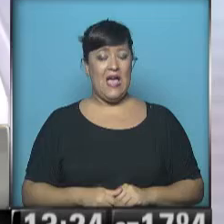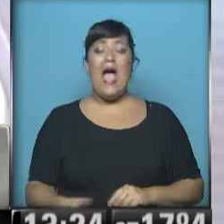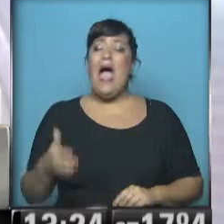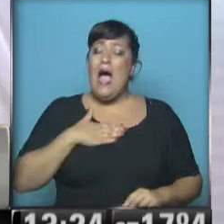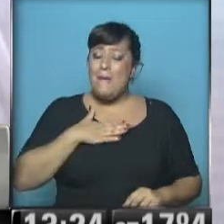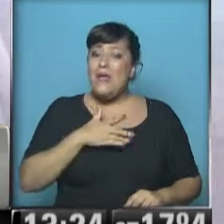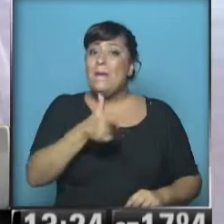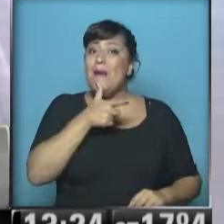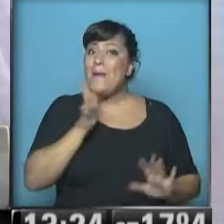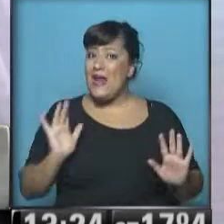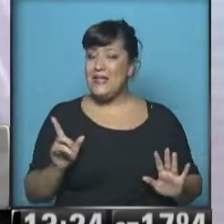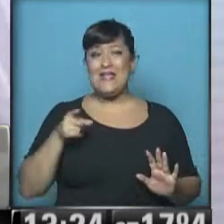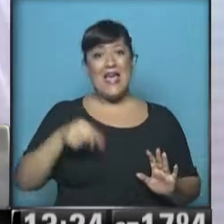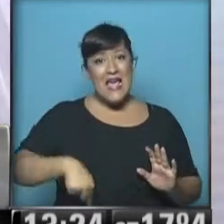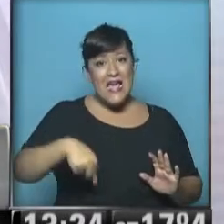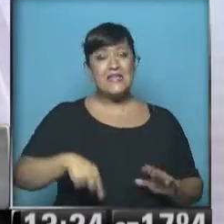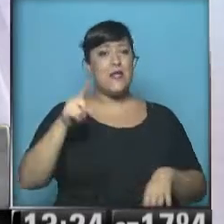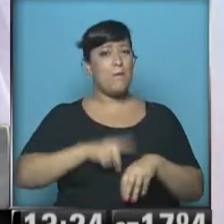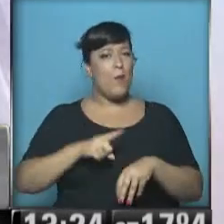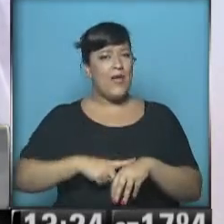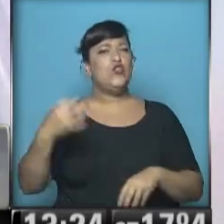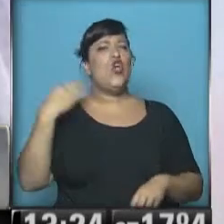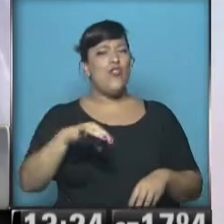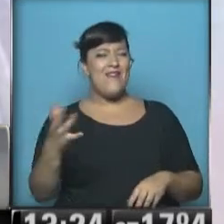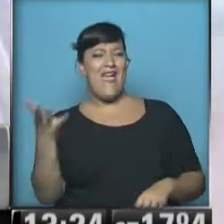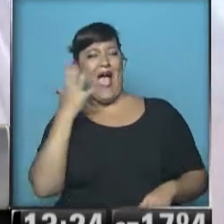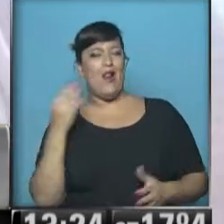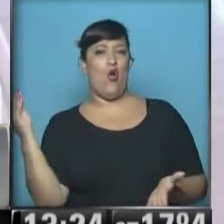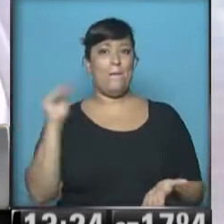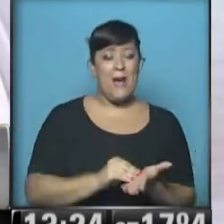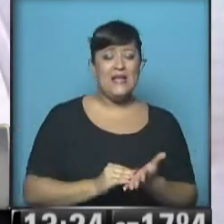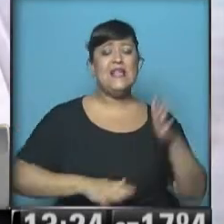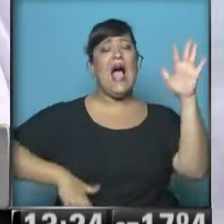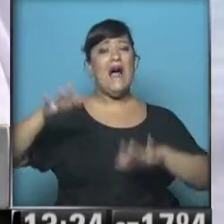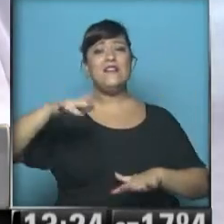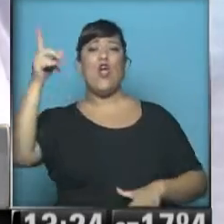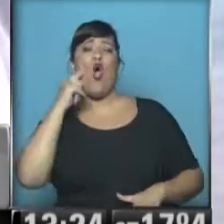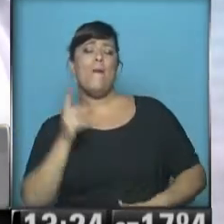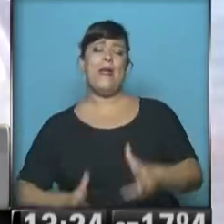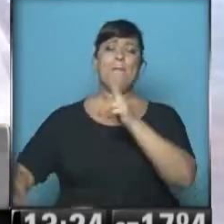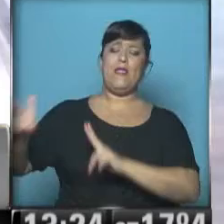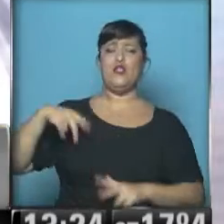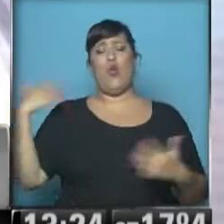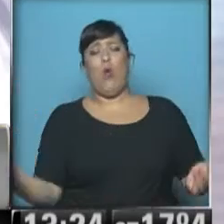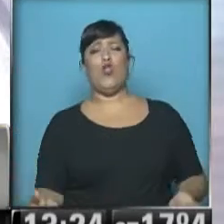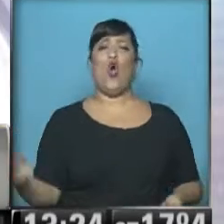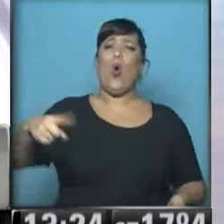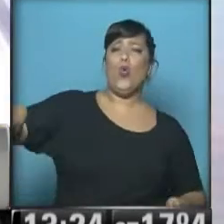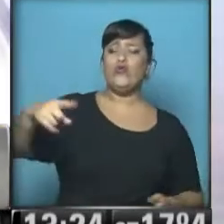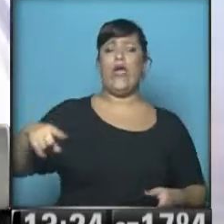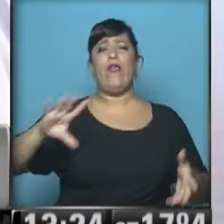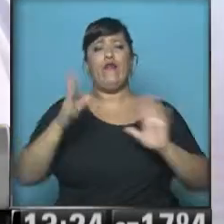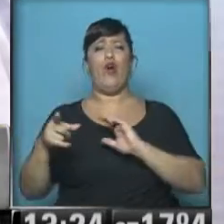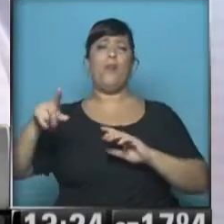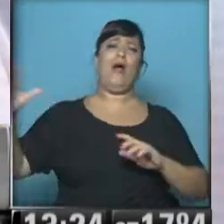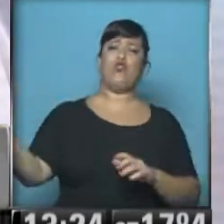Silvia, que este es un momento en el que hay que dar un paso más. Y a veces me dicen los varones, bueno, ustedes nos tratan como si fuéramos todos